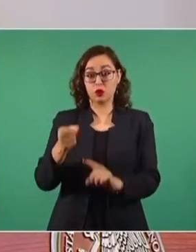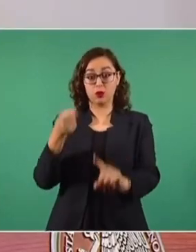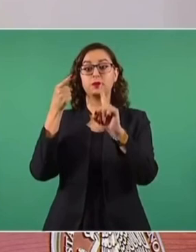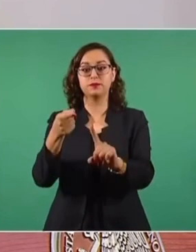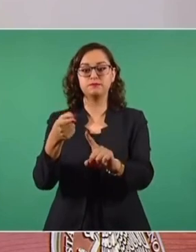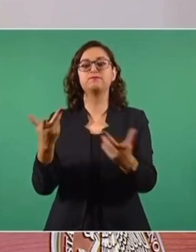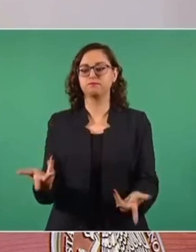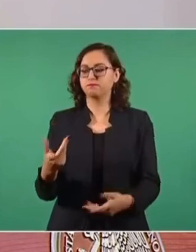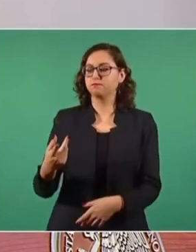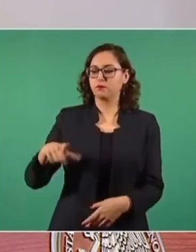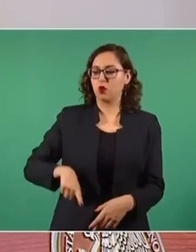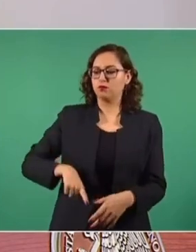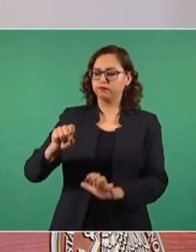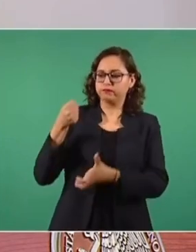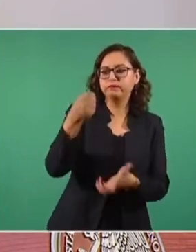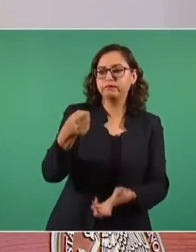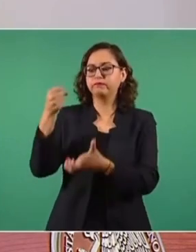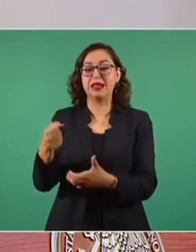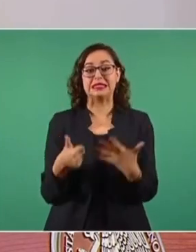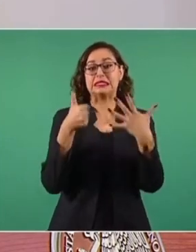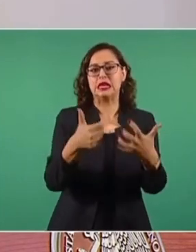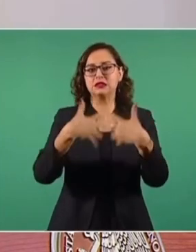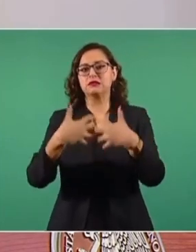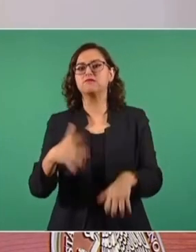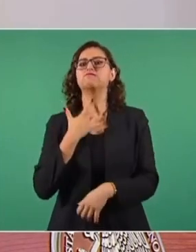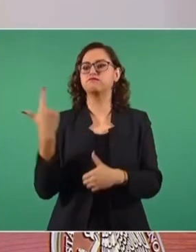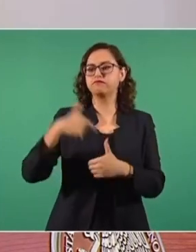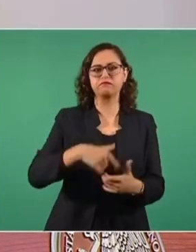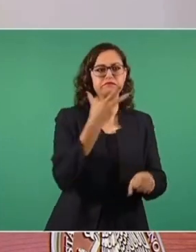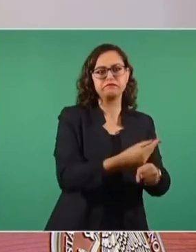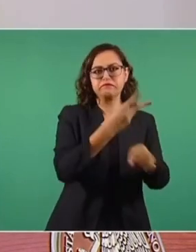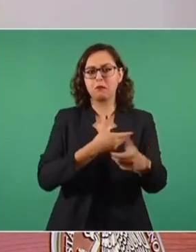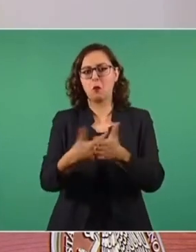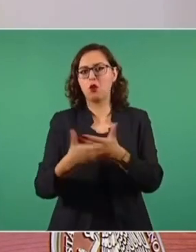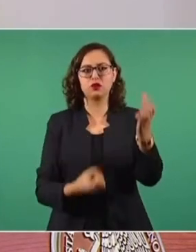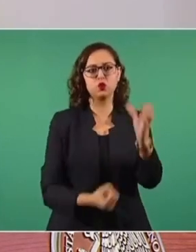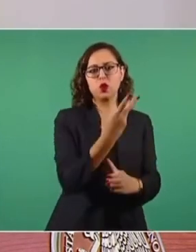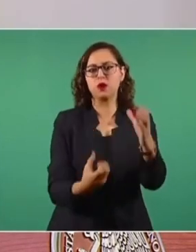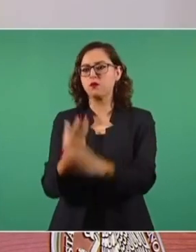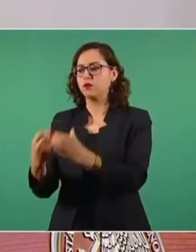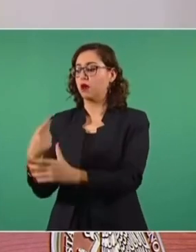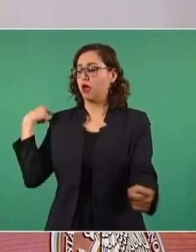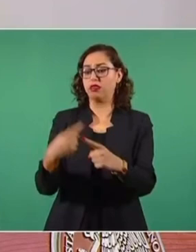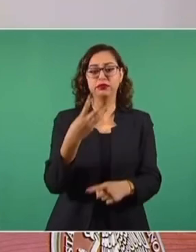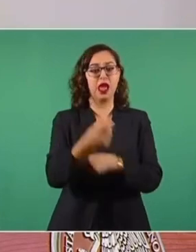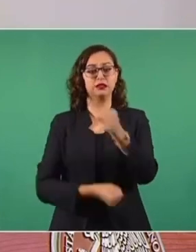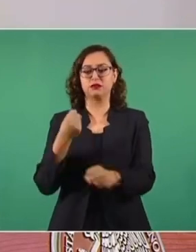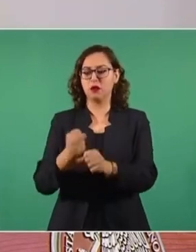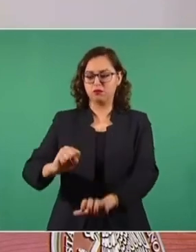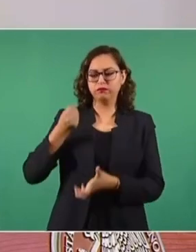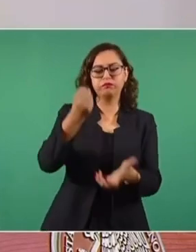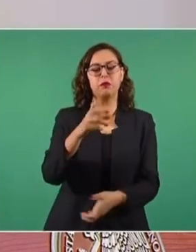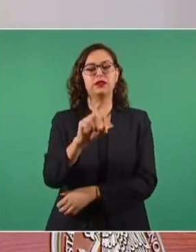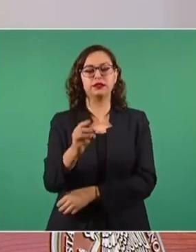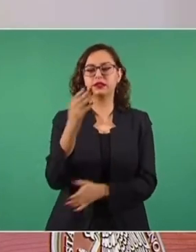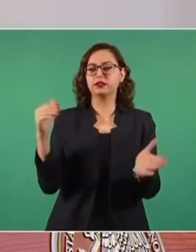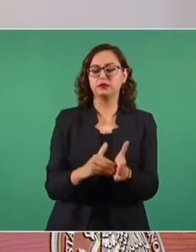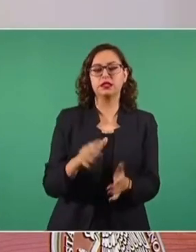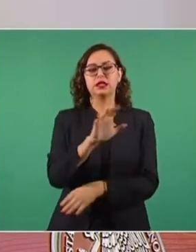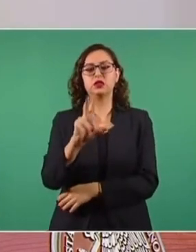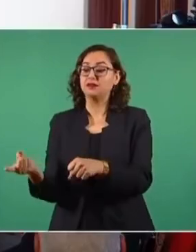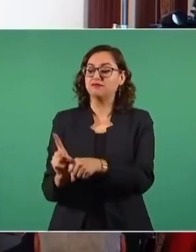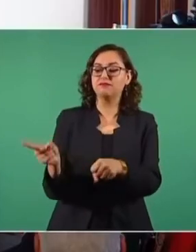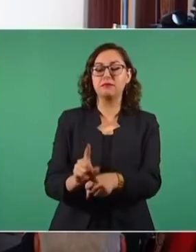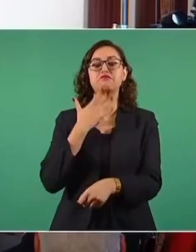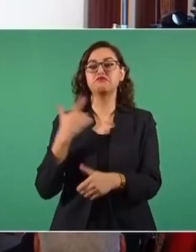de las seis refinerías existentes. En tres años, la inversión pública destinada a las refinerías ha sido de 33.581